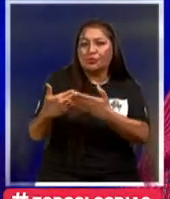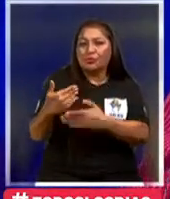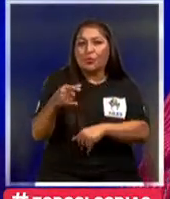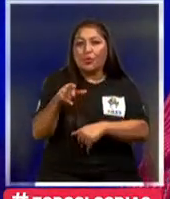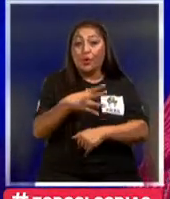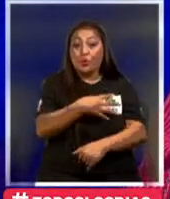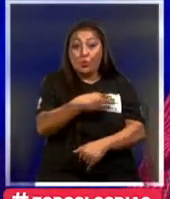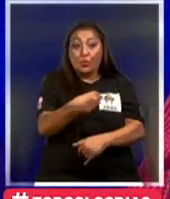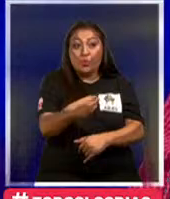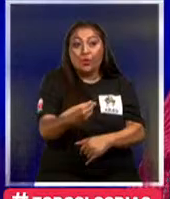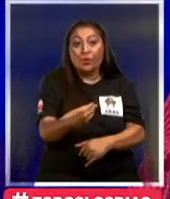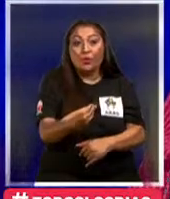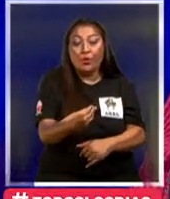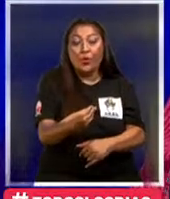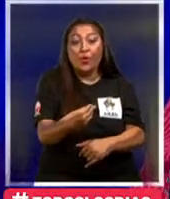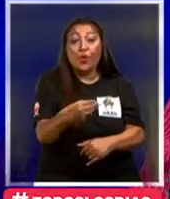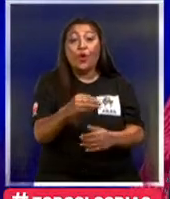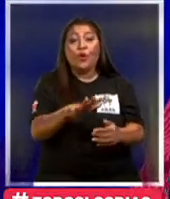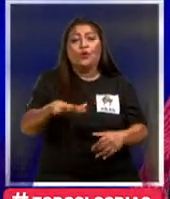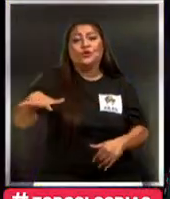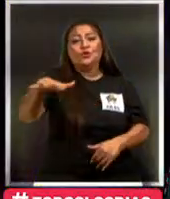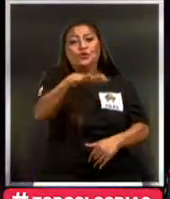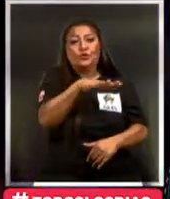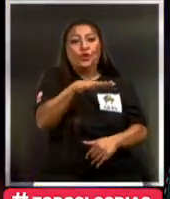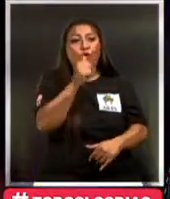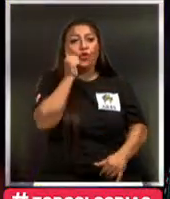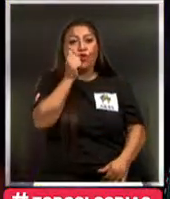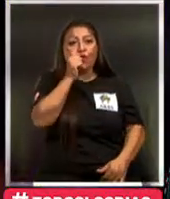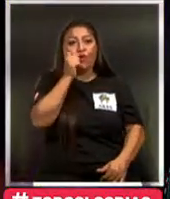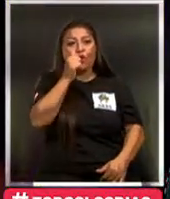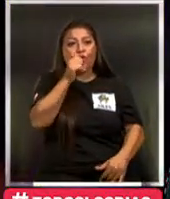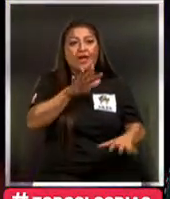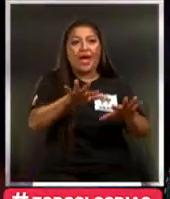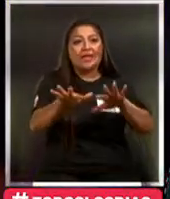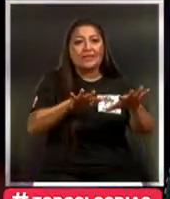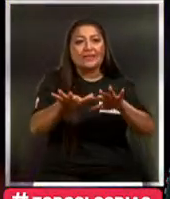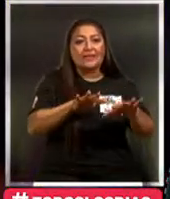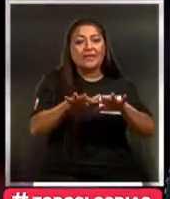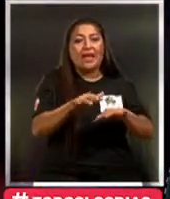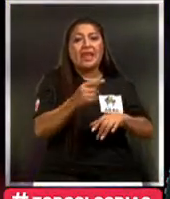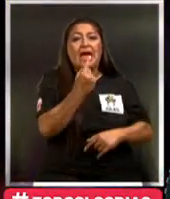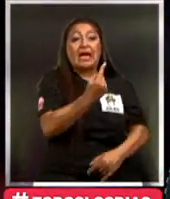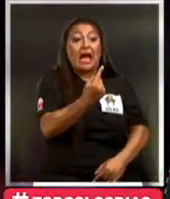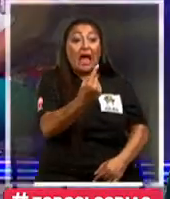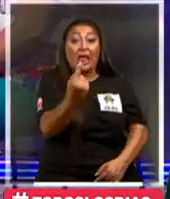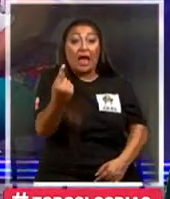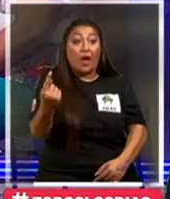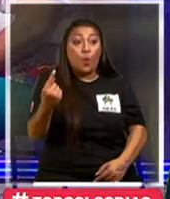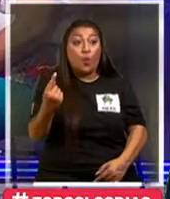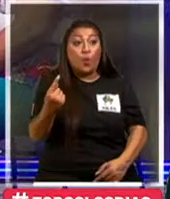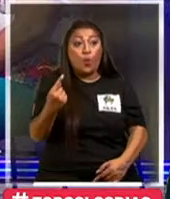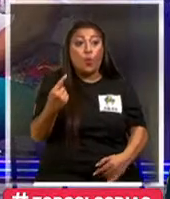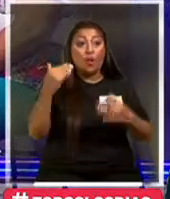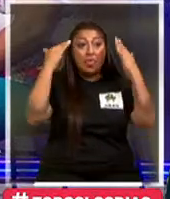Todos los días Todas las actividades Cada una de las terapias Que se ha hecho en la Teletón Cuéntame un poquito ¿Qué significado para ti?